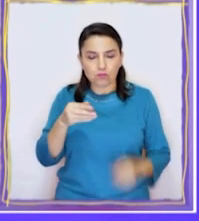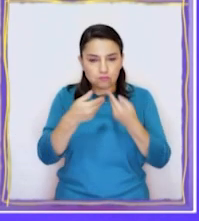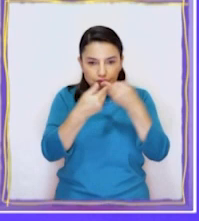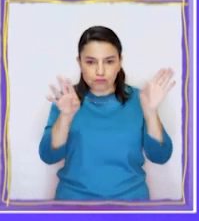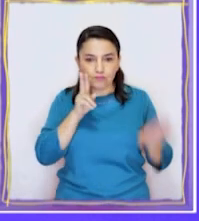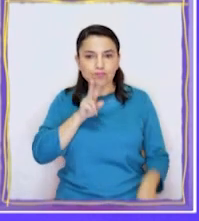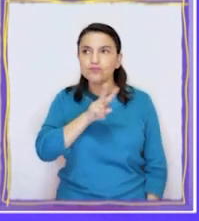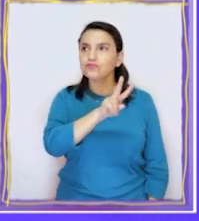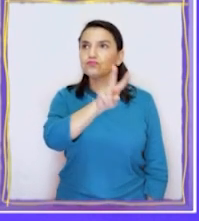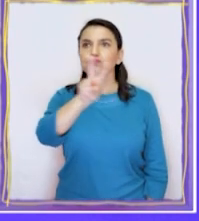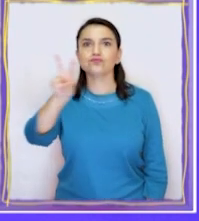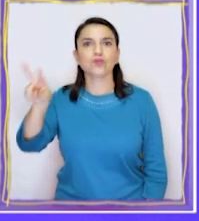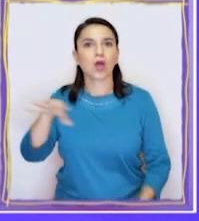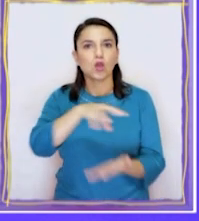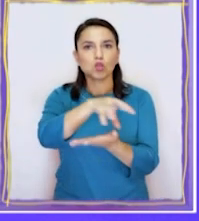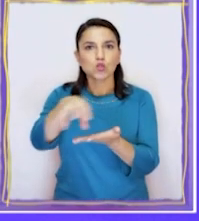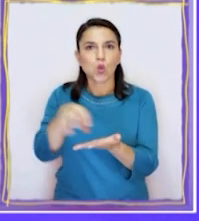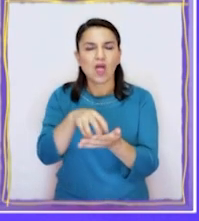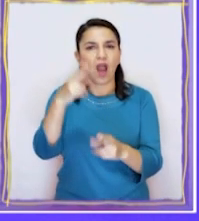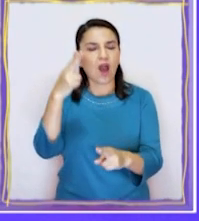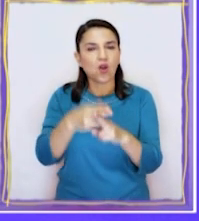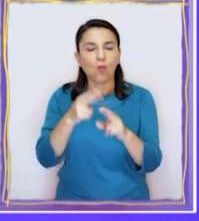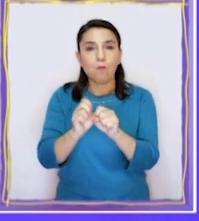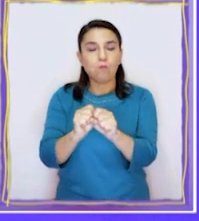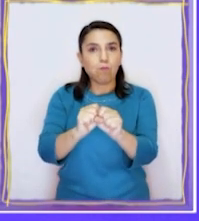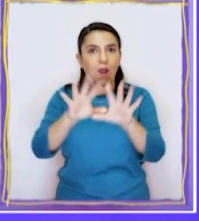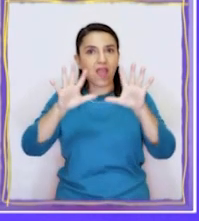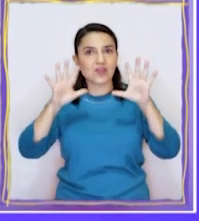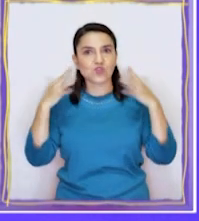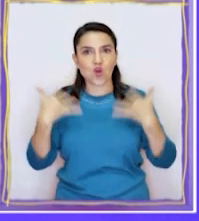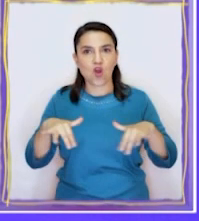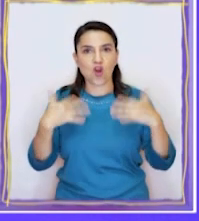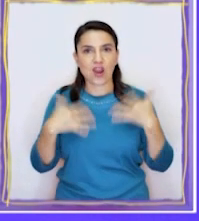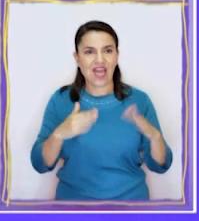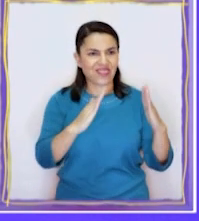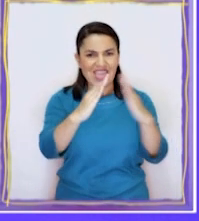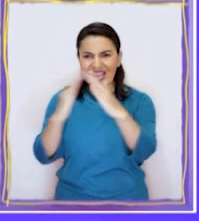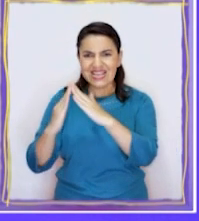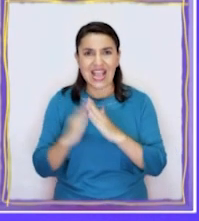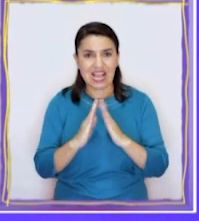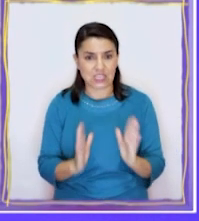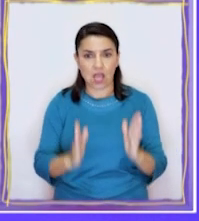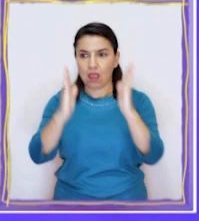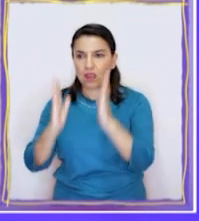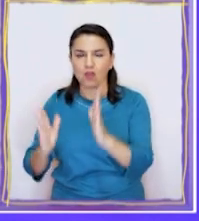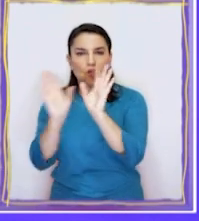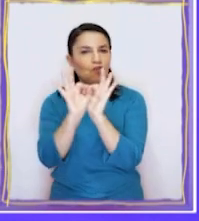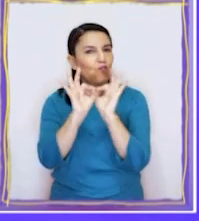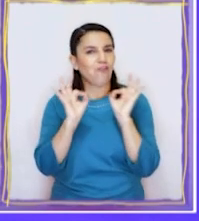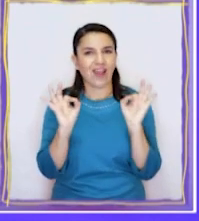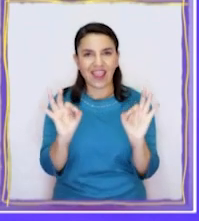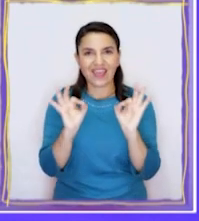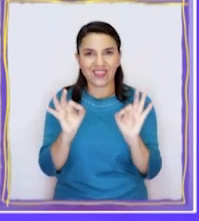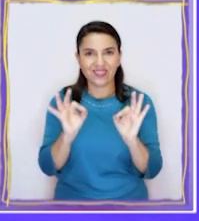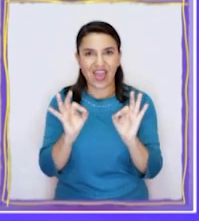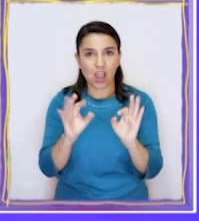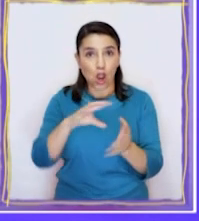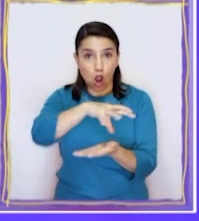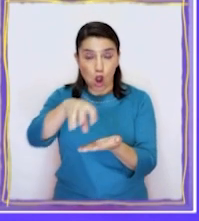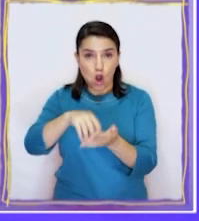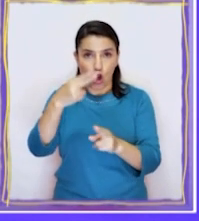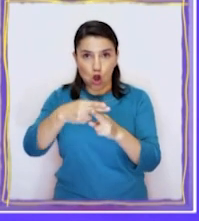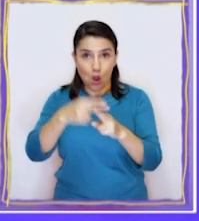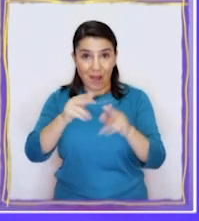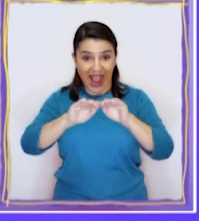conocer la ciudad de Roma. Era realmente impresionante. Estaba llena de casas y edificios espectaculares. En